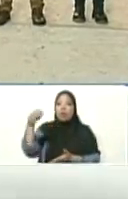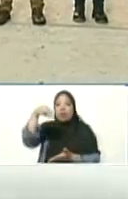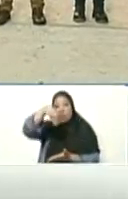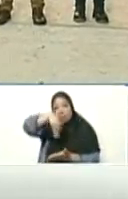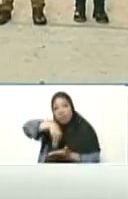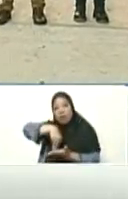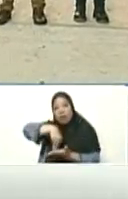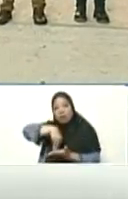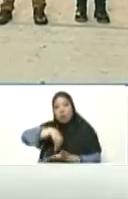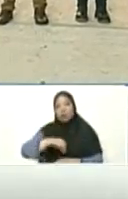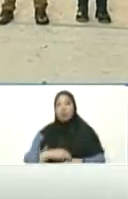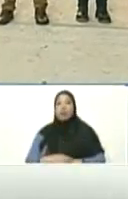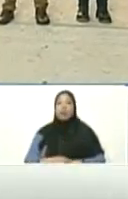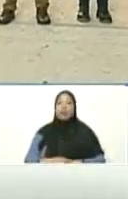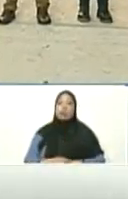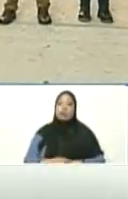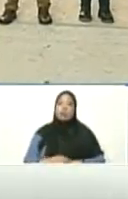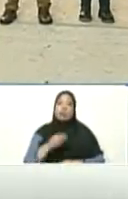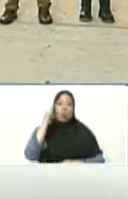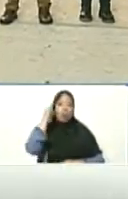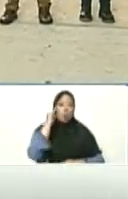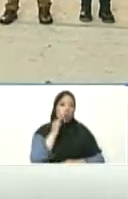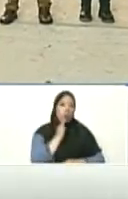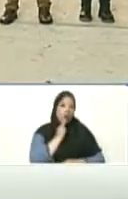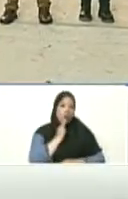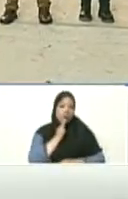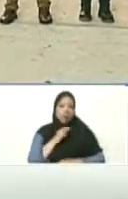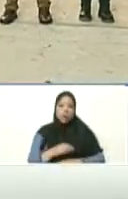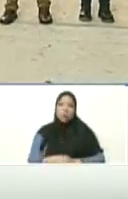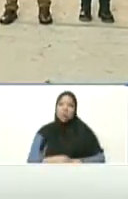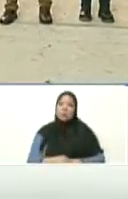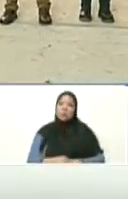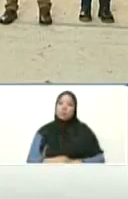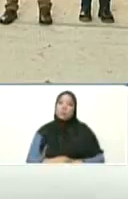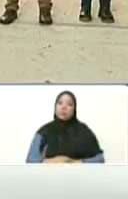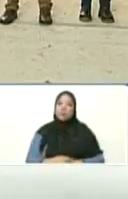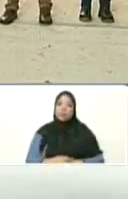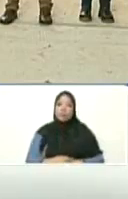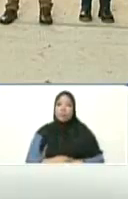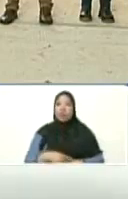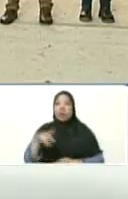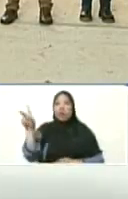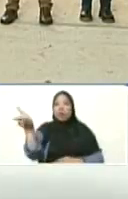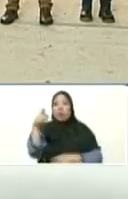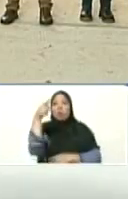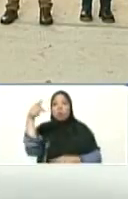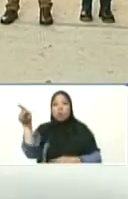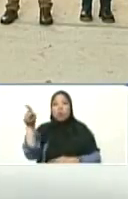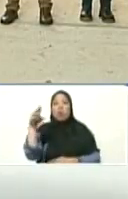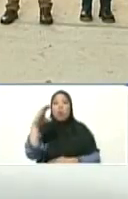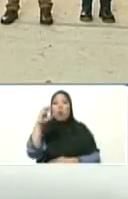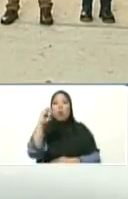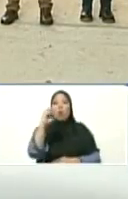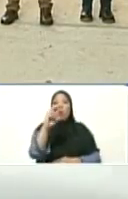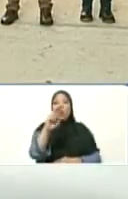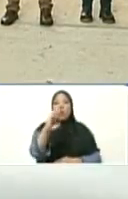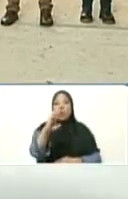gobernador bolivariano del Estado Miranda. Allá está en la parroquia Ocumare del Tuy,